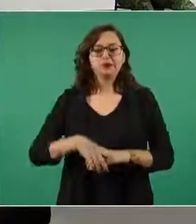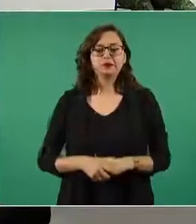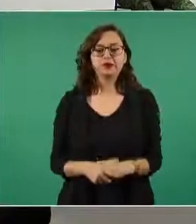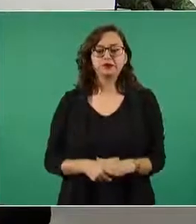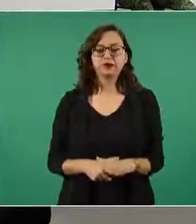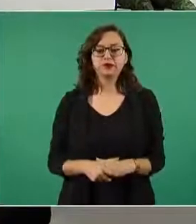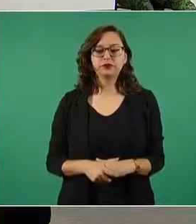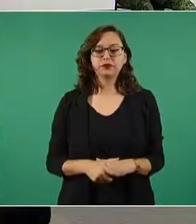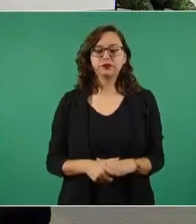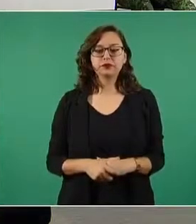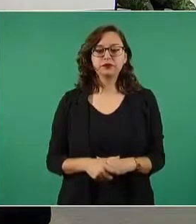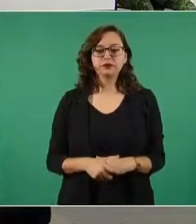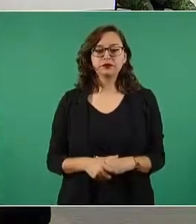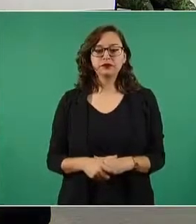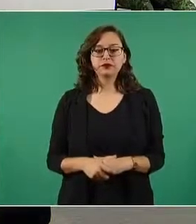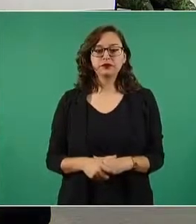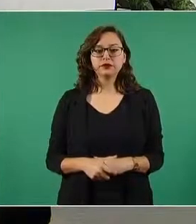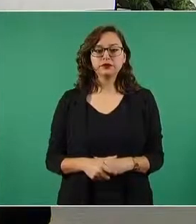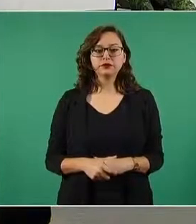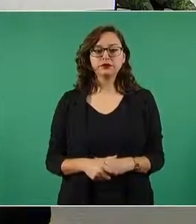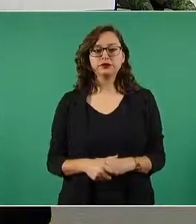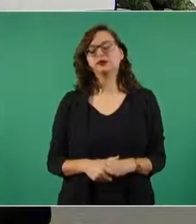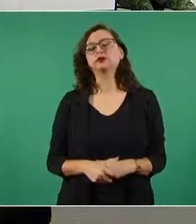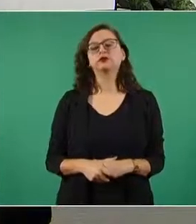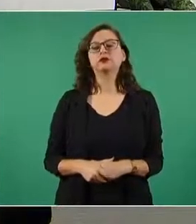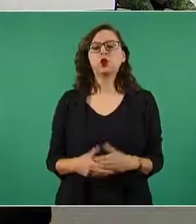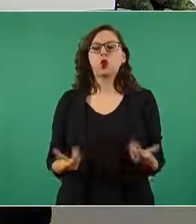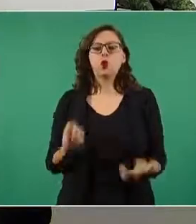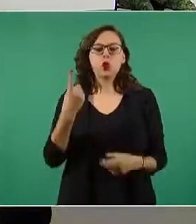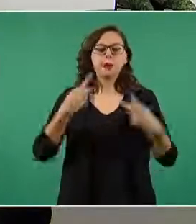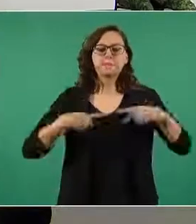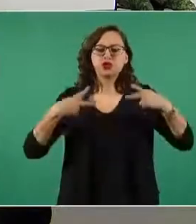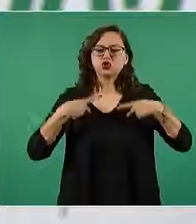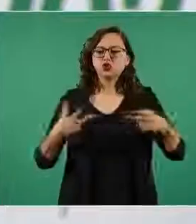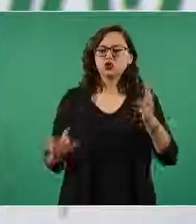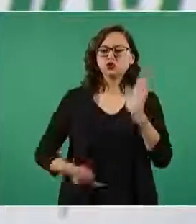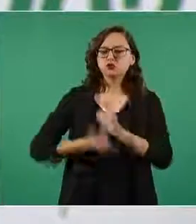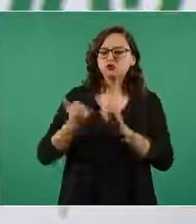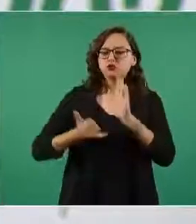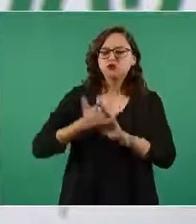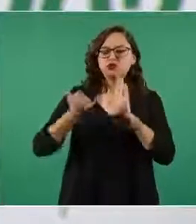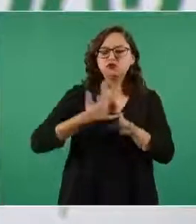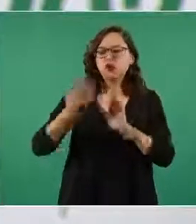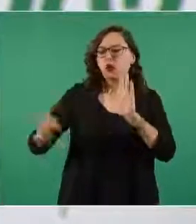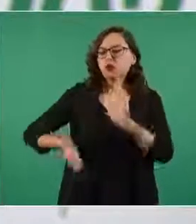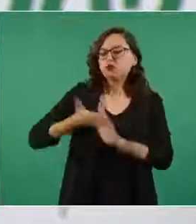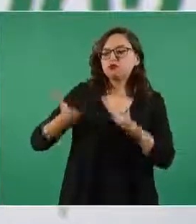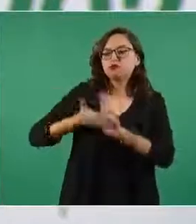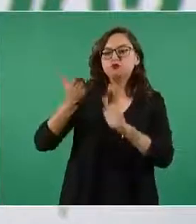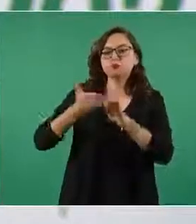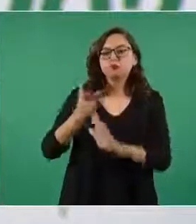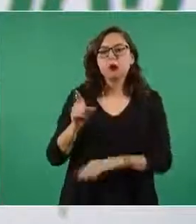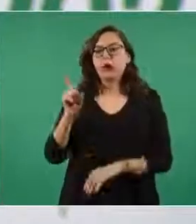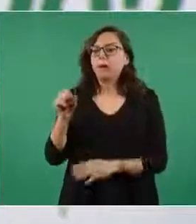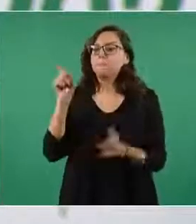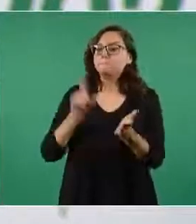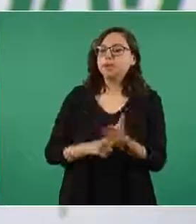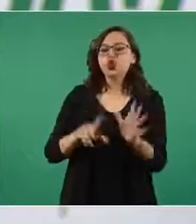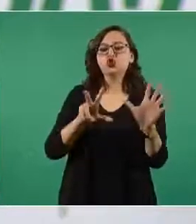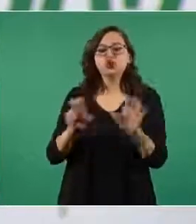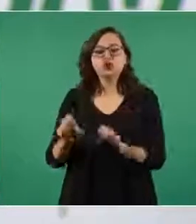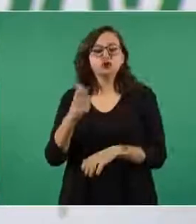un ayudante en el Valle de México gana semanalmente mil ochocientos pesos eso es lo que él eso es por lo que él se contrata y quieran que le pague